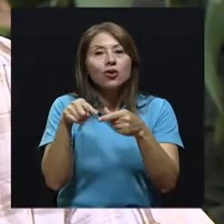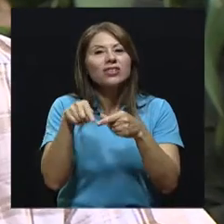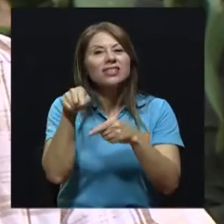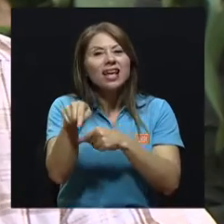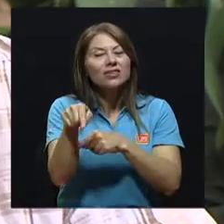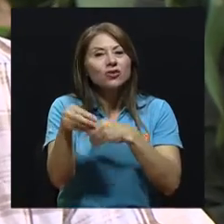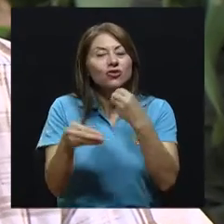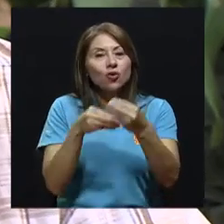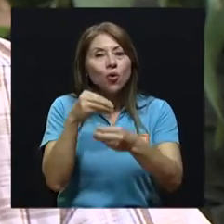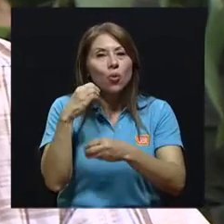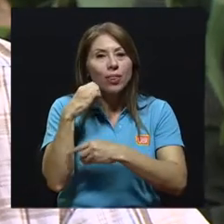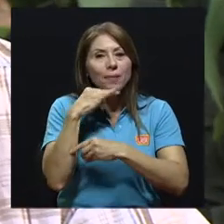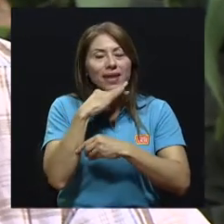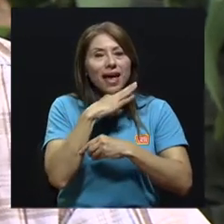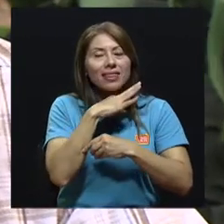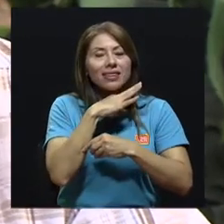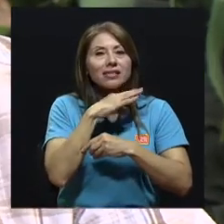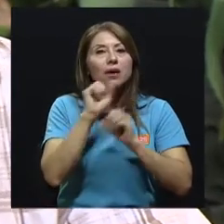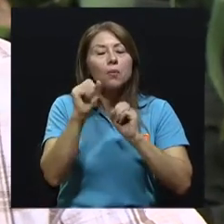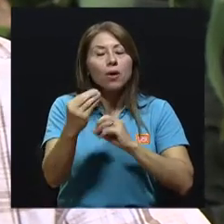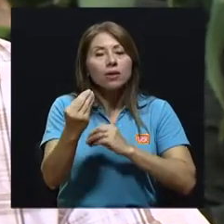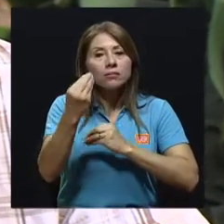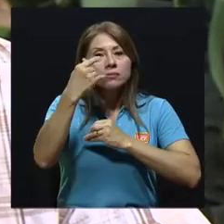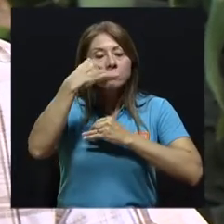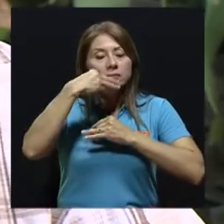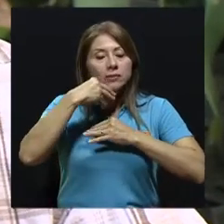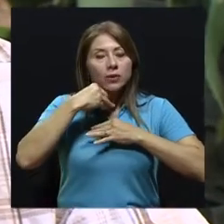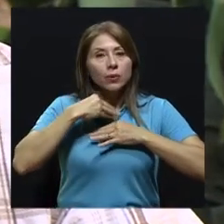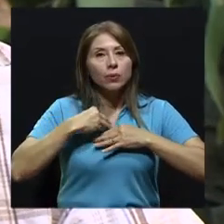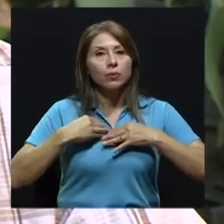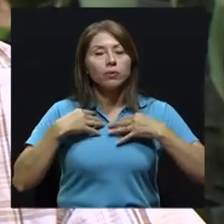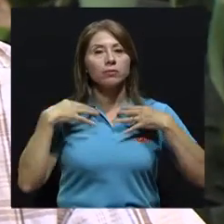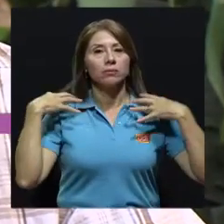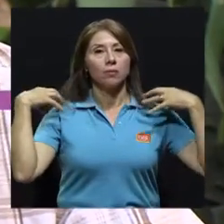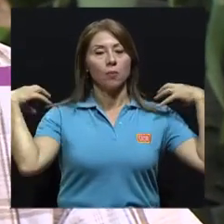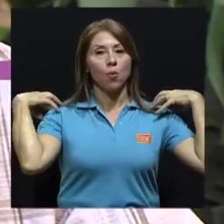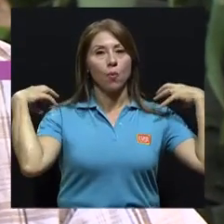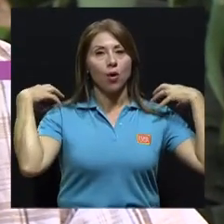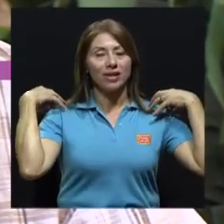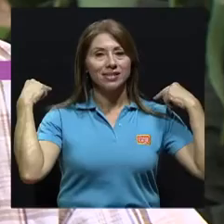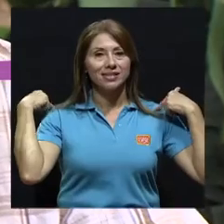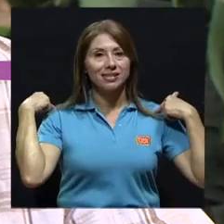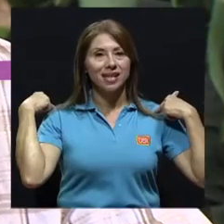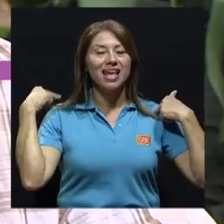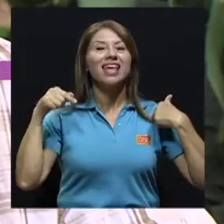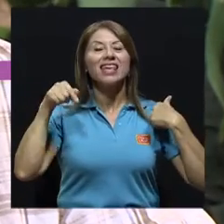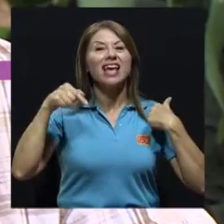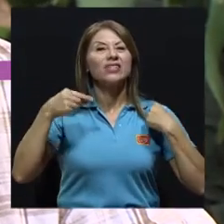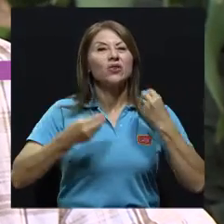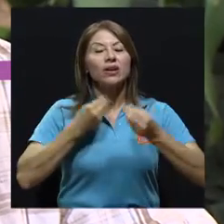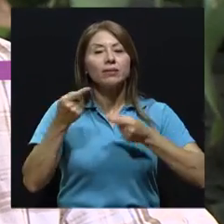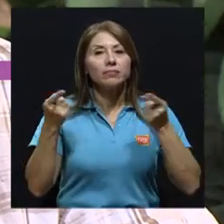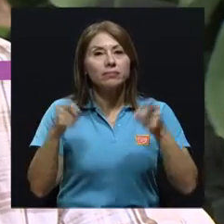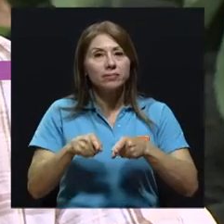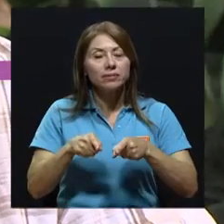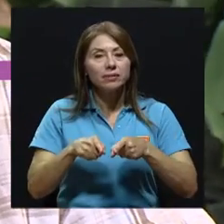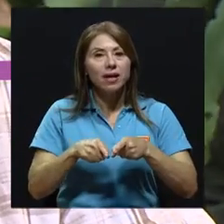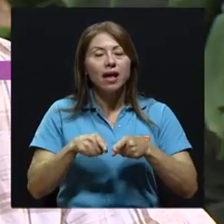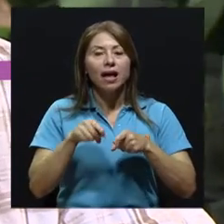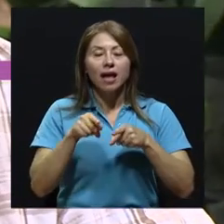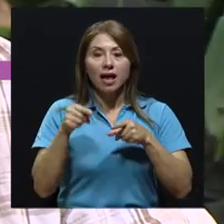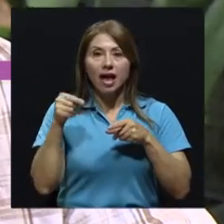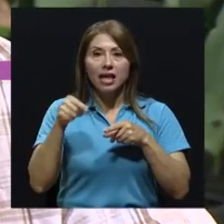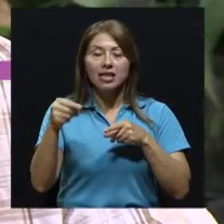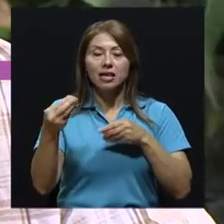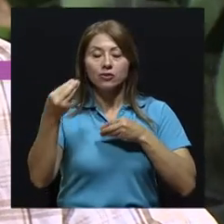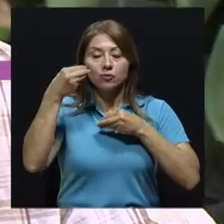Y esos contaminantes son arrastrados hasta los pulmones. Y esas partículas entran, se depositan, y esos contaminantes que tienen dentro,